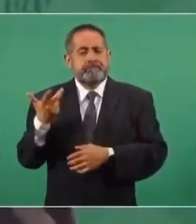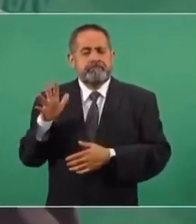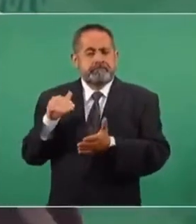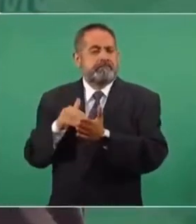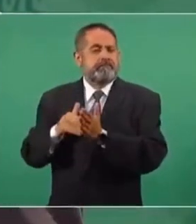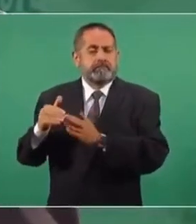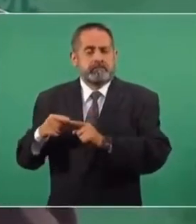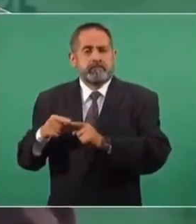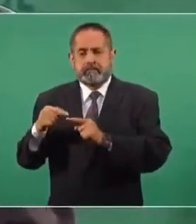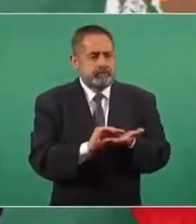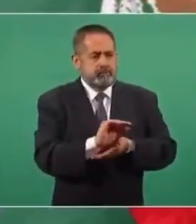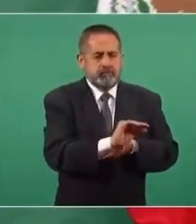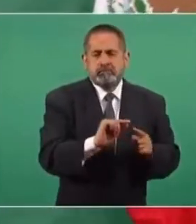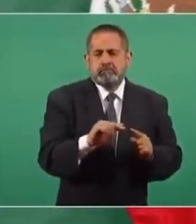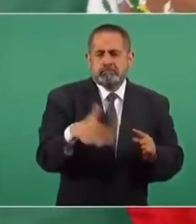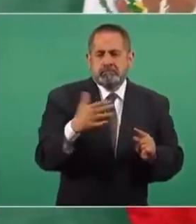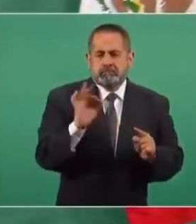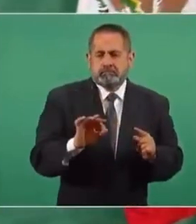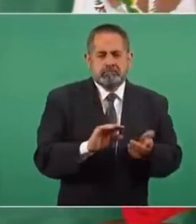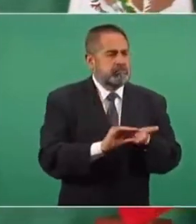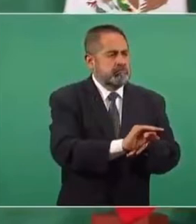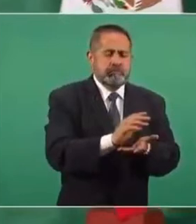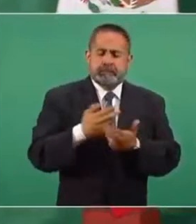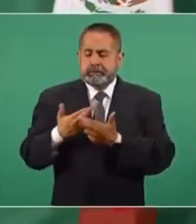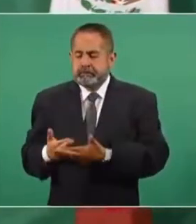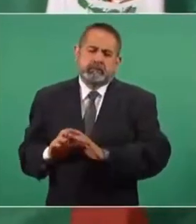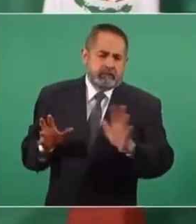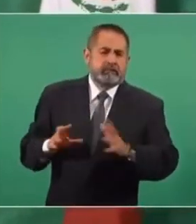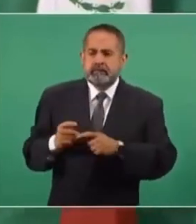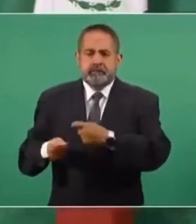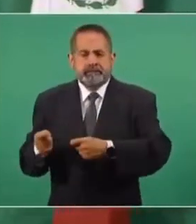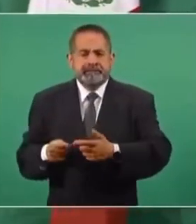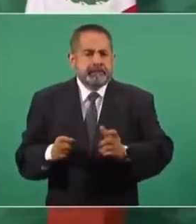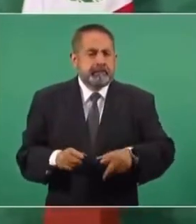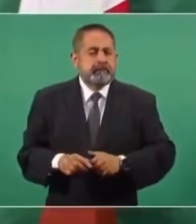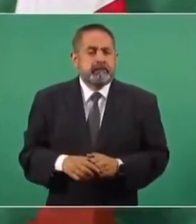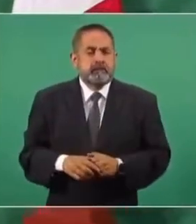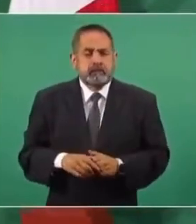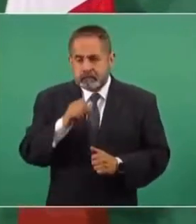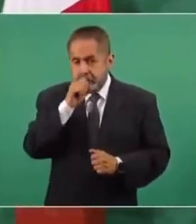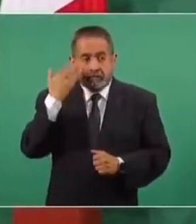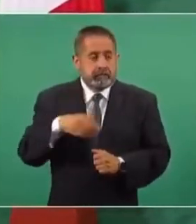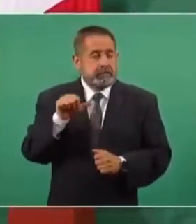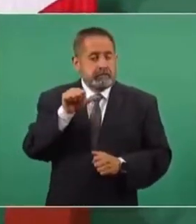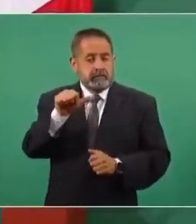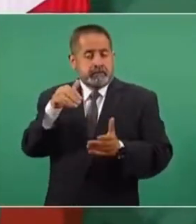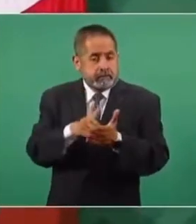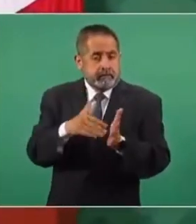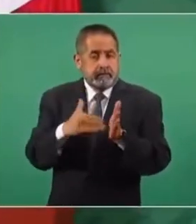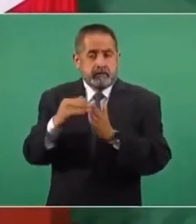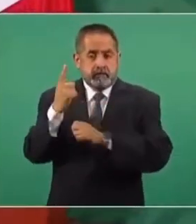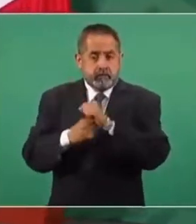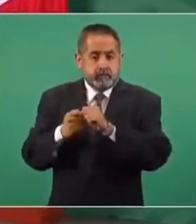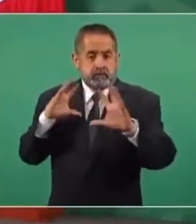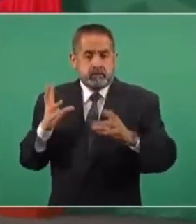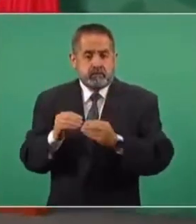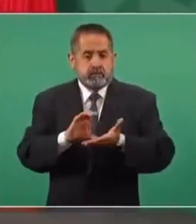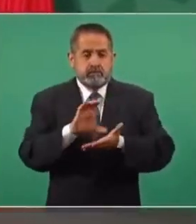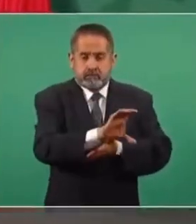hasta el 24 en los contratos de reclusorios, se tenían que pagar 16 mil millones por año